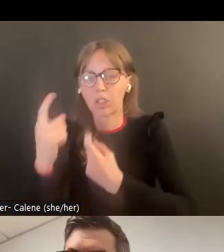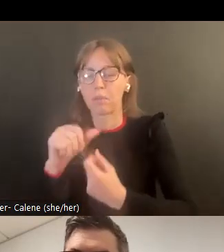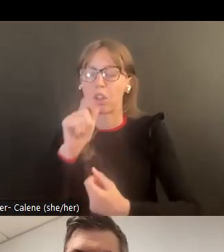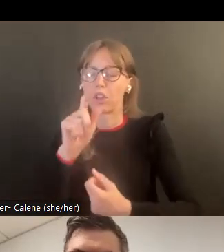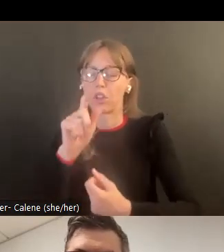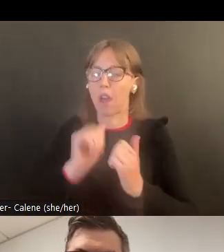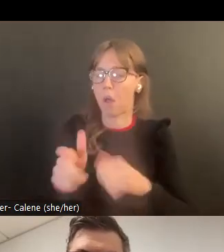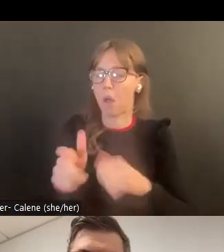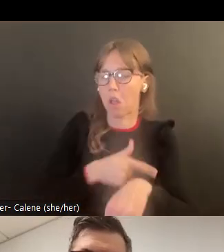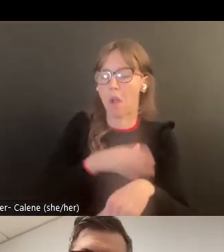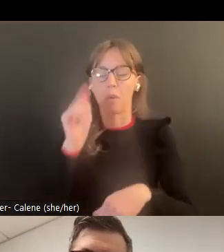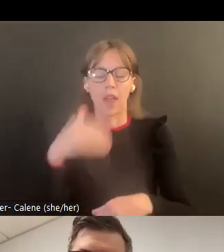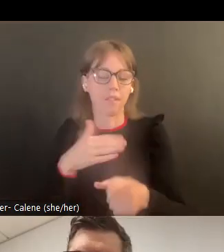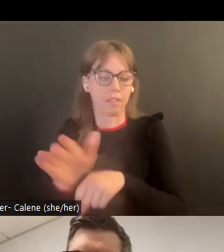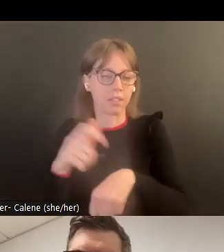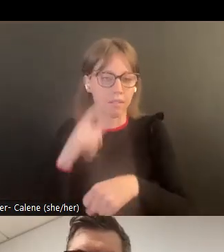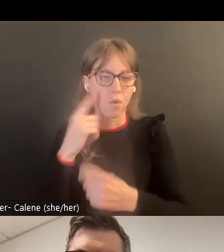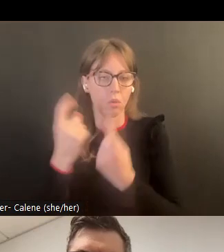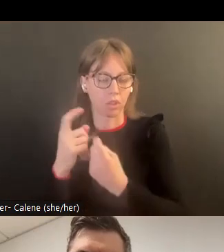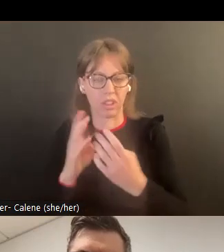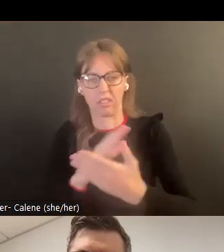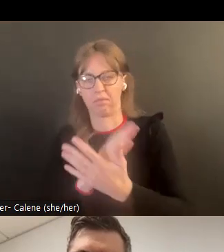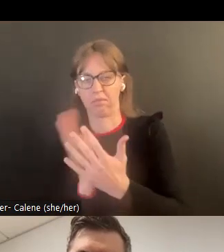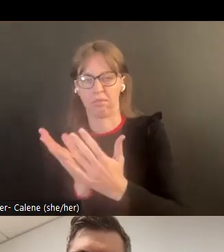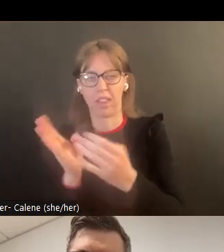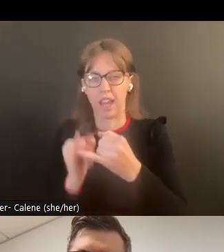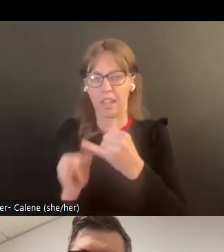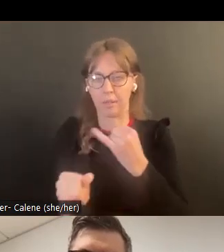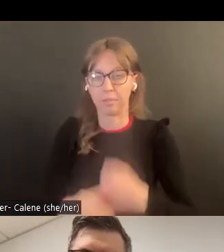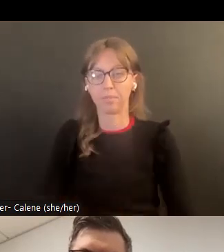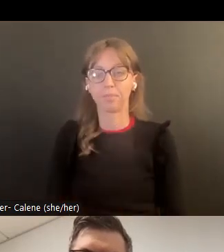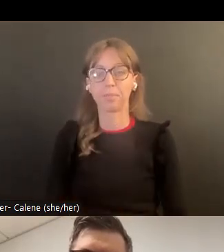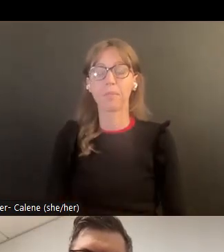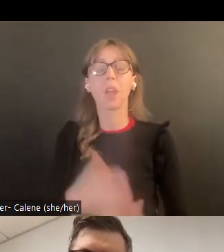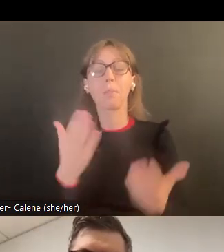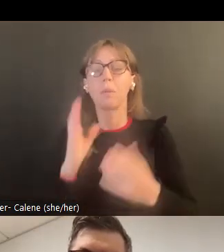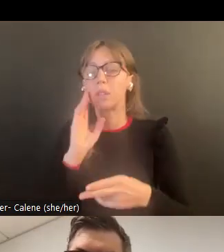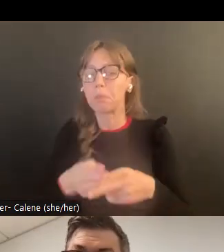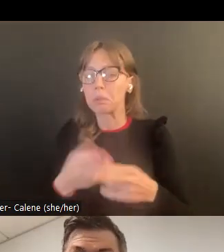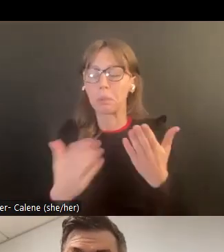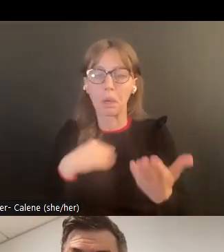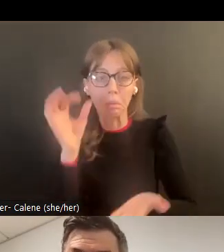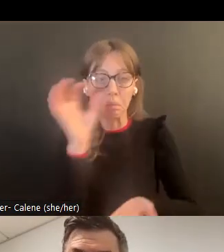No sé cuánto tiempo será, pero debemos tener suficiente tiempo para preguntas al final.